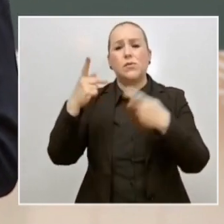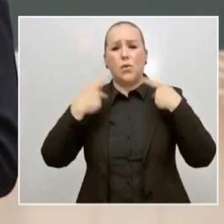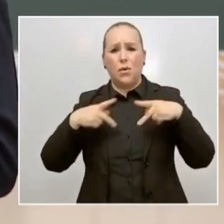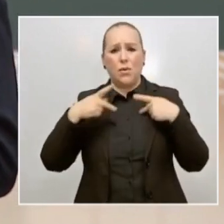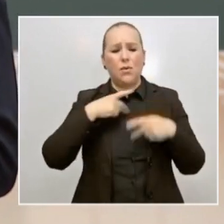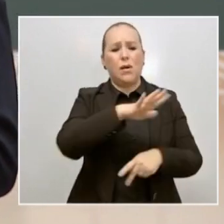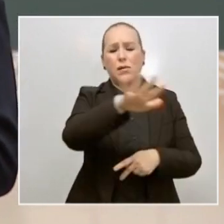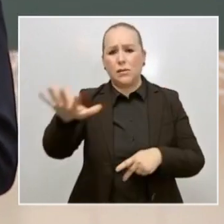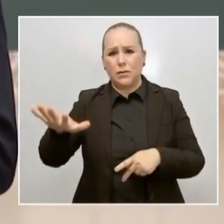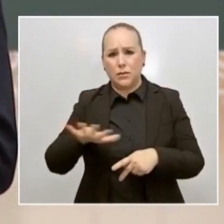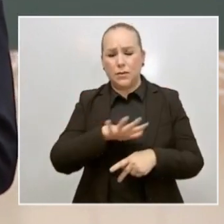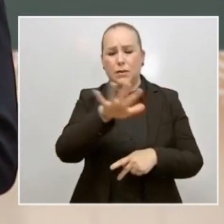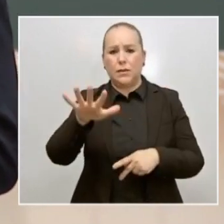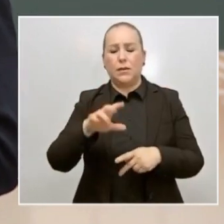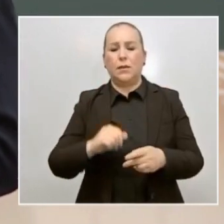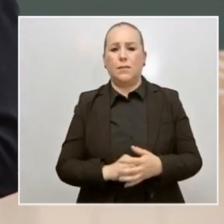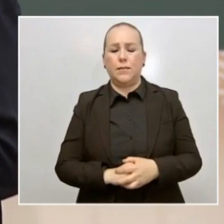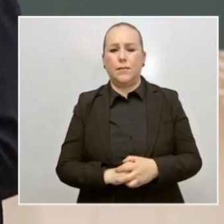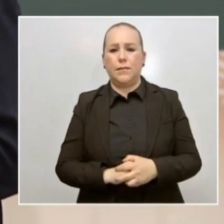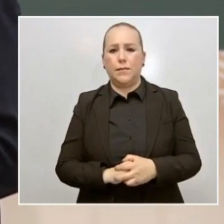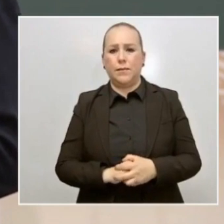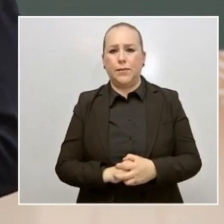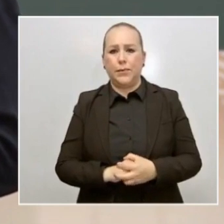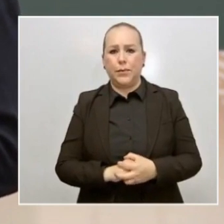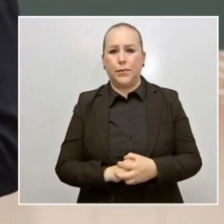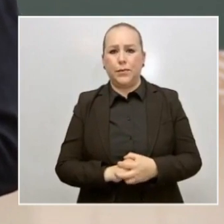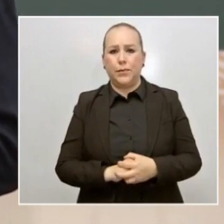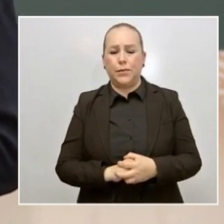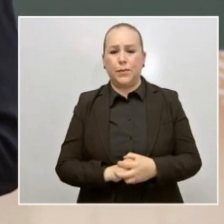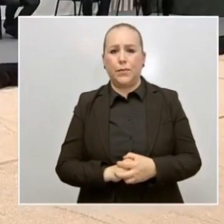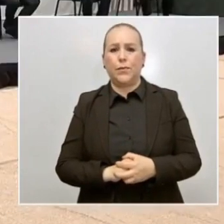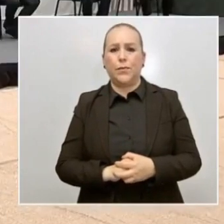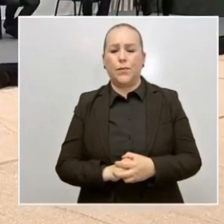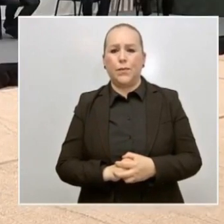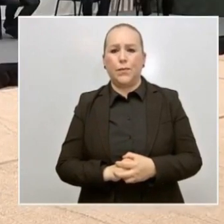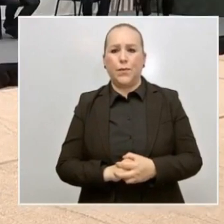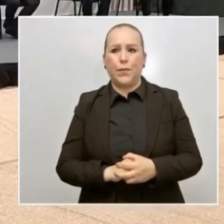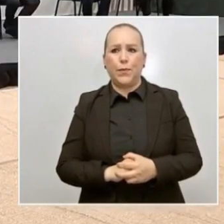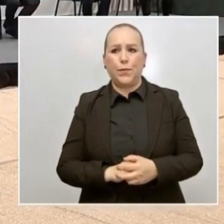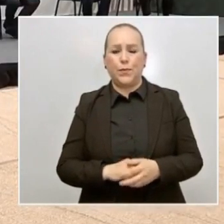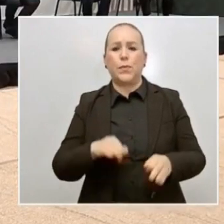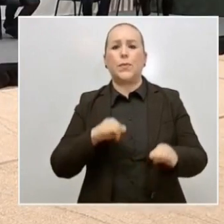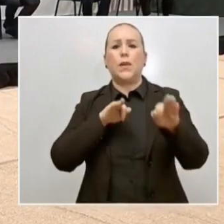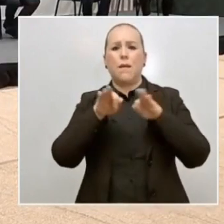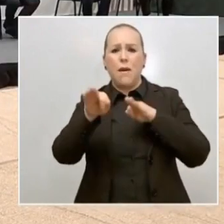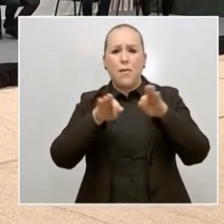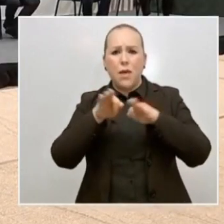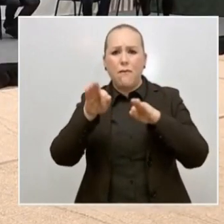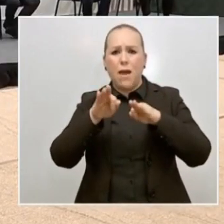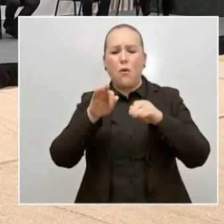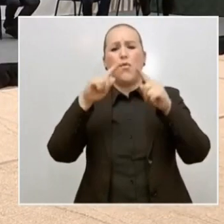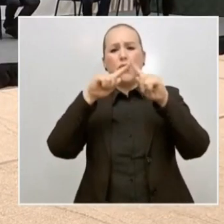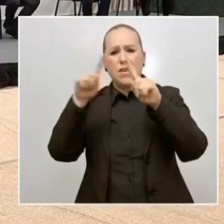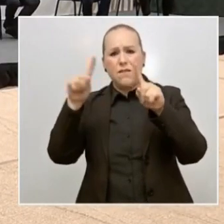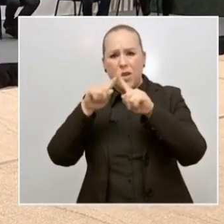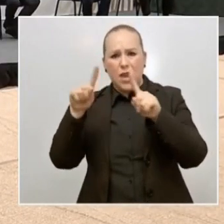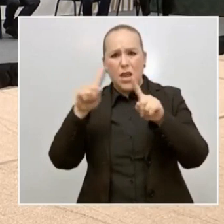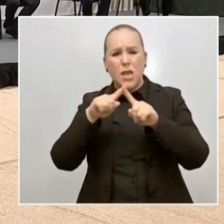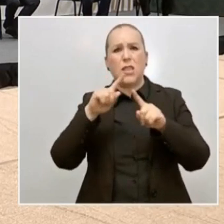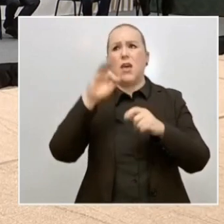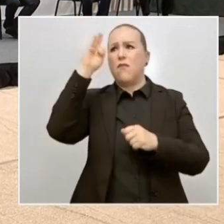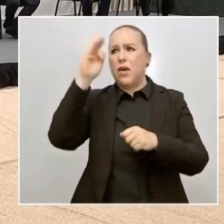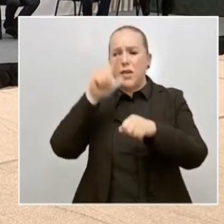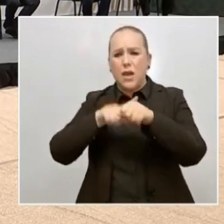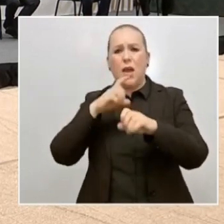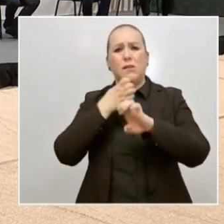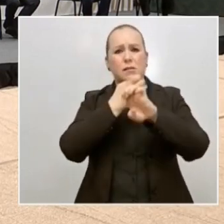tienen y más han esperado. El trabajo entre los diferentes niveles de gobierno es